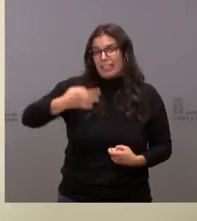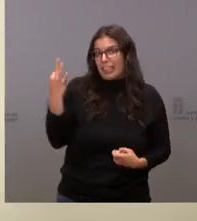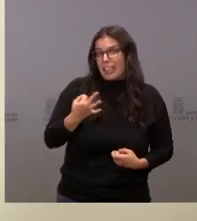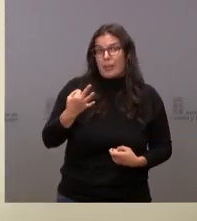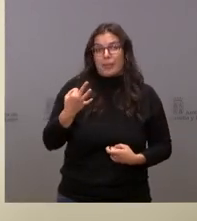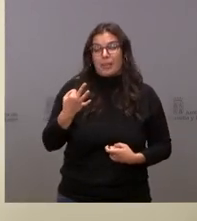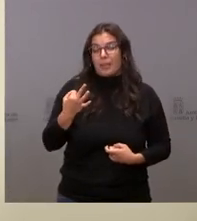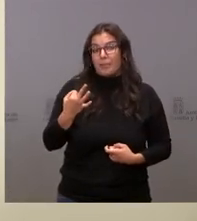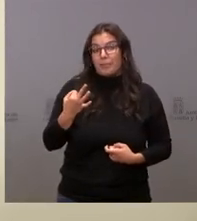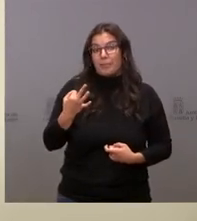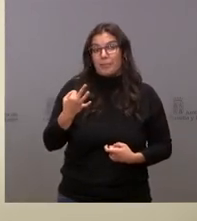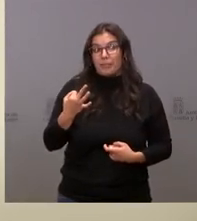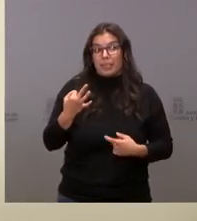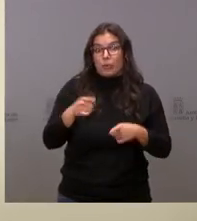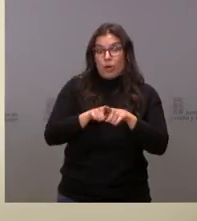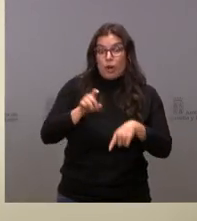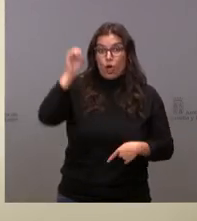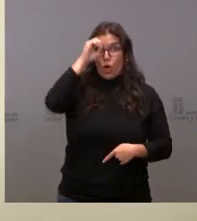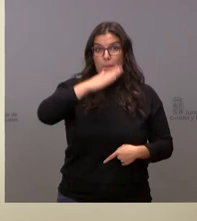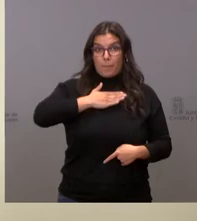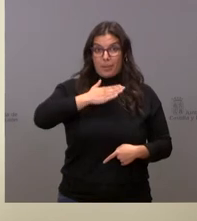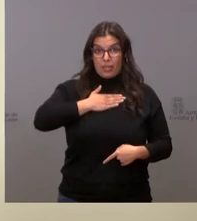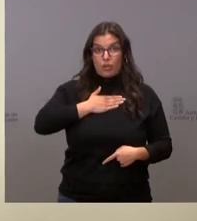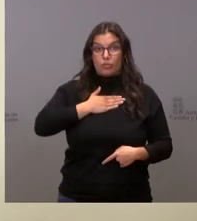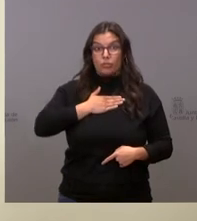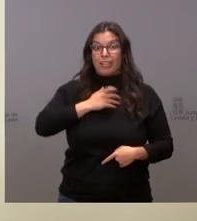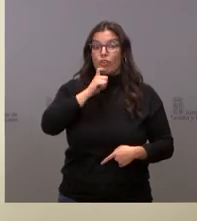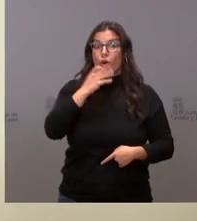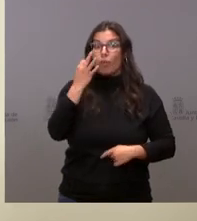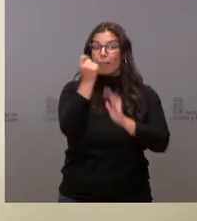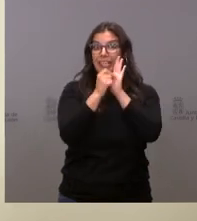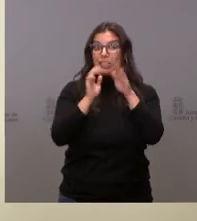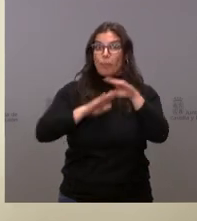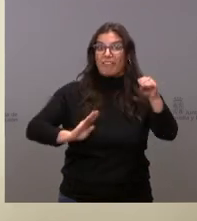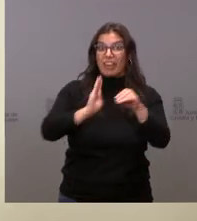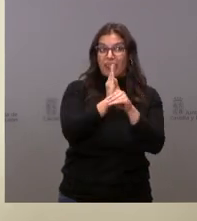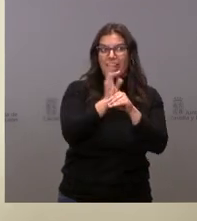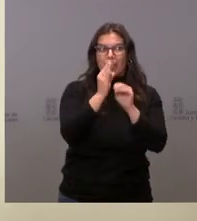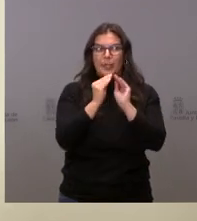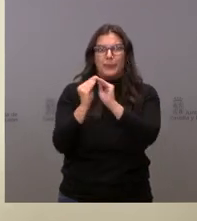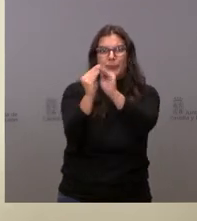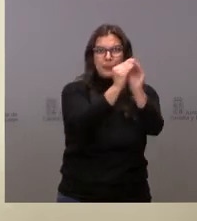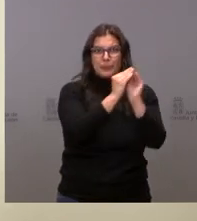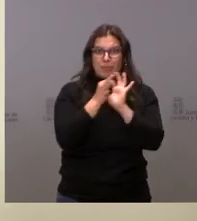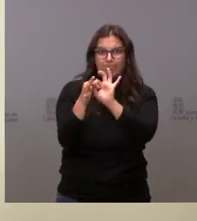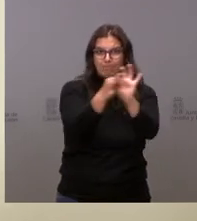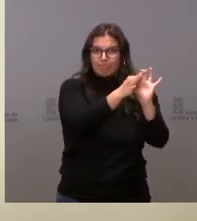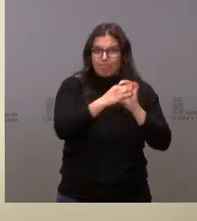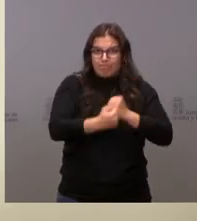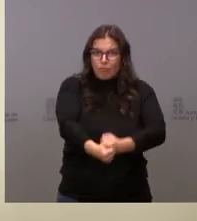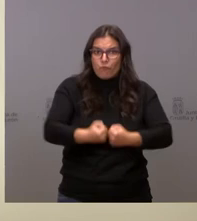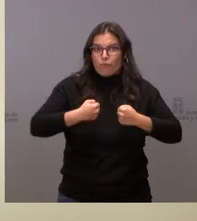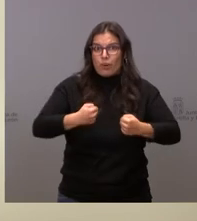reforzar nuestra postura sobre la financiación y reforzarla con aquellos que comparten nuestra